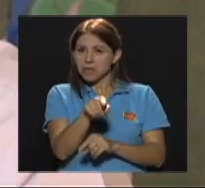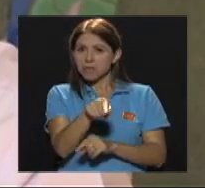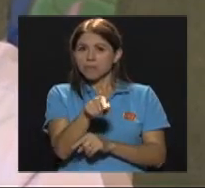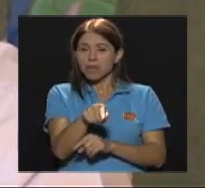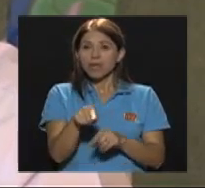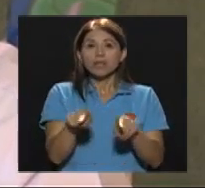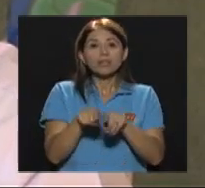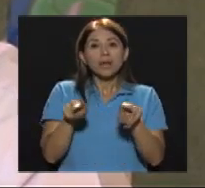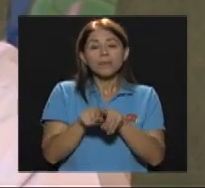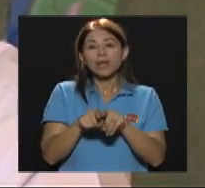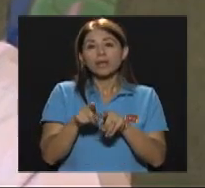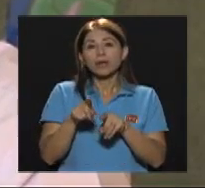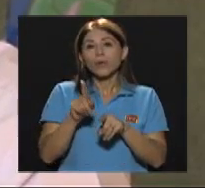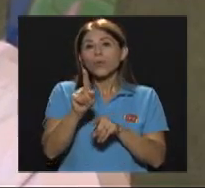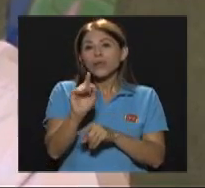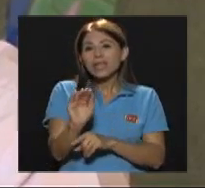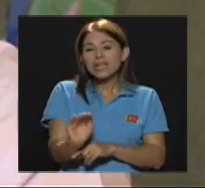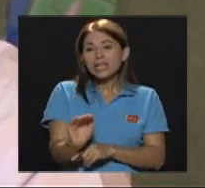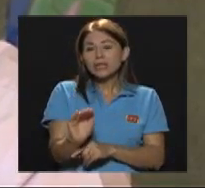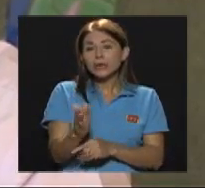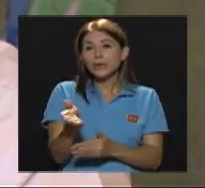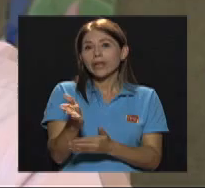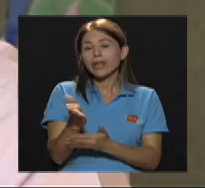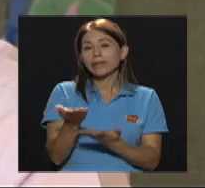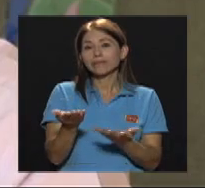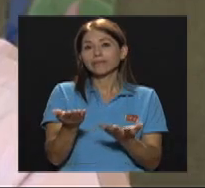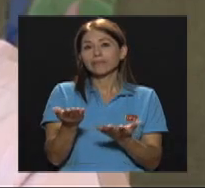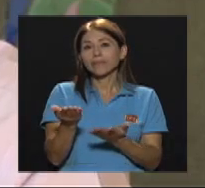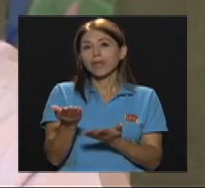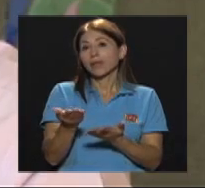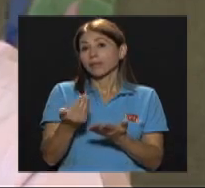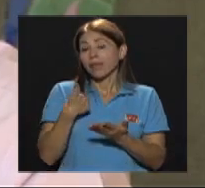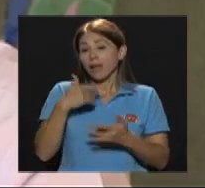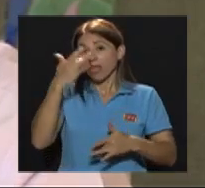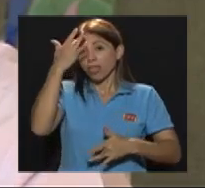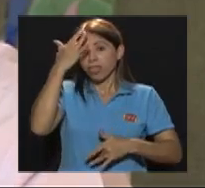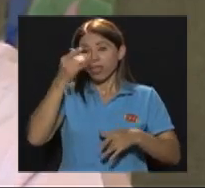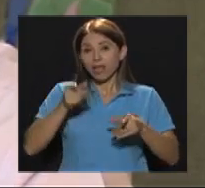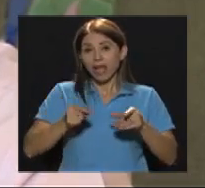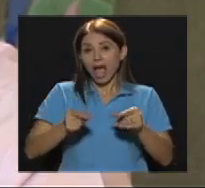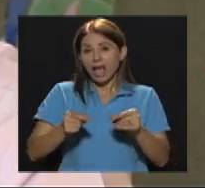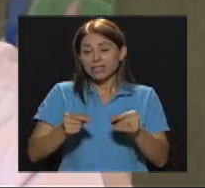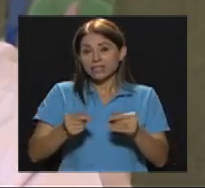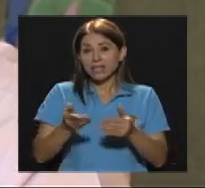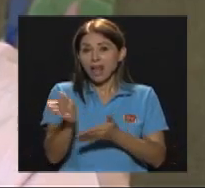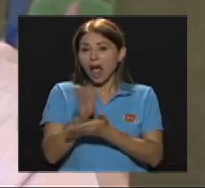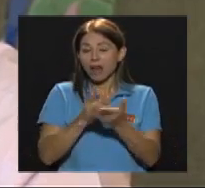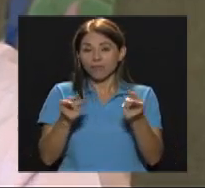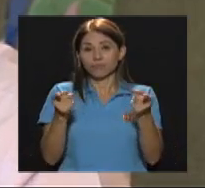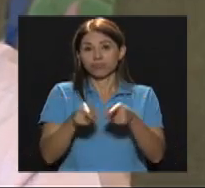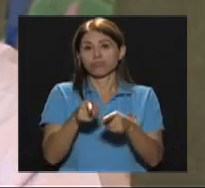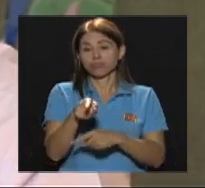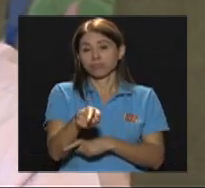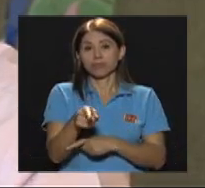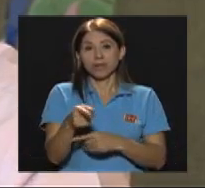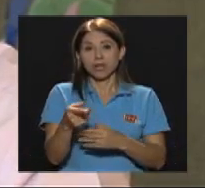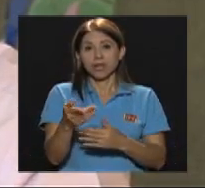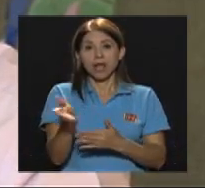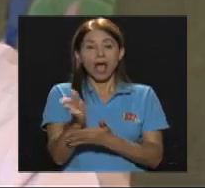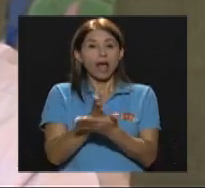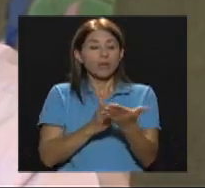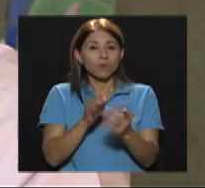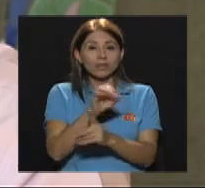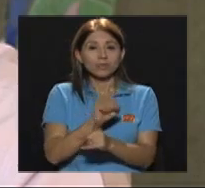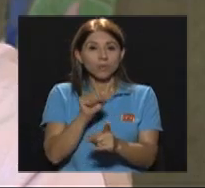Producidas Por ejemplo Como parte Del cáncer En la población Pediátrica O como parte De los tratamientos Que se tienen que